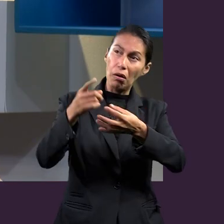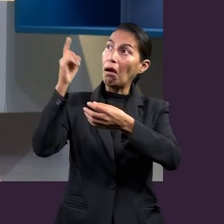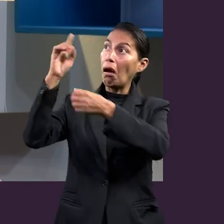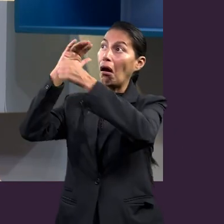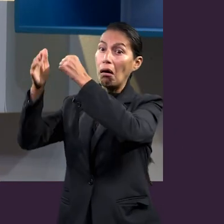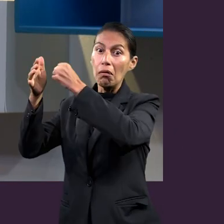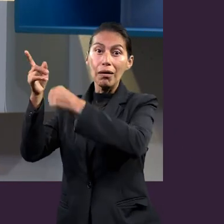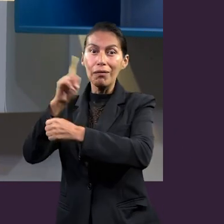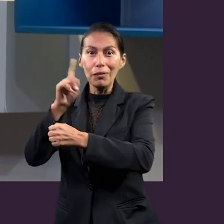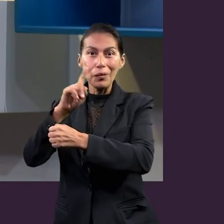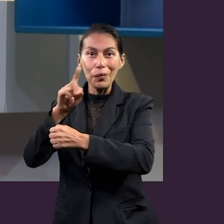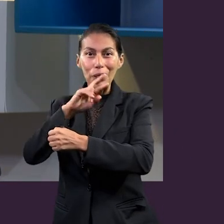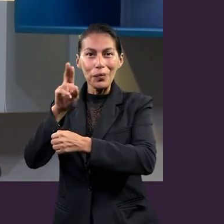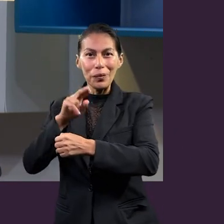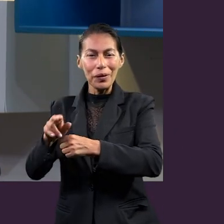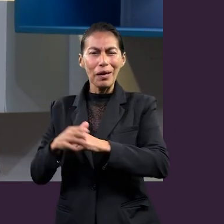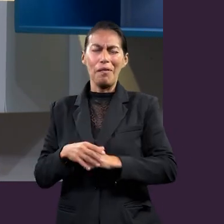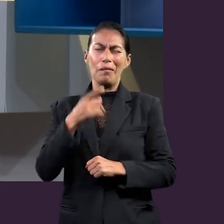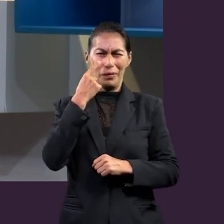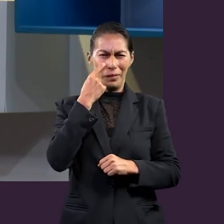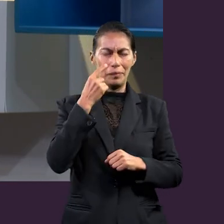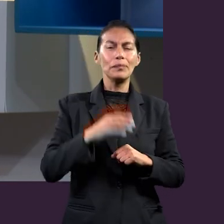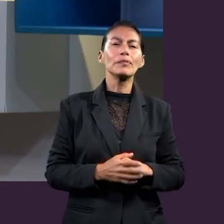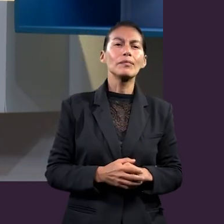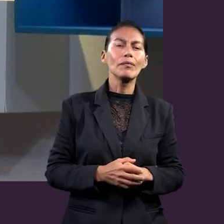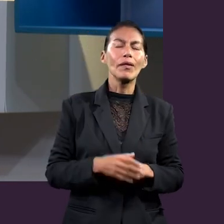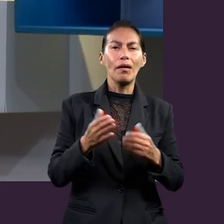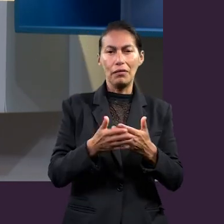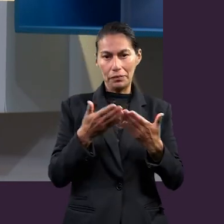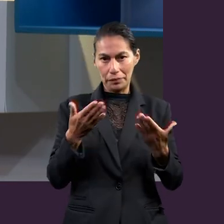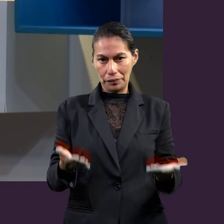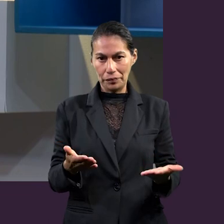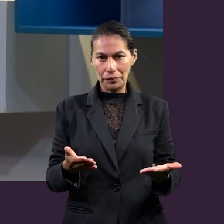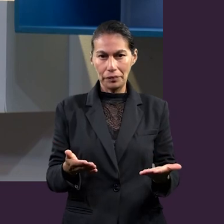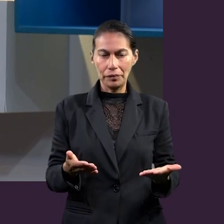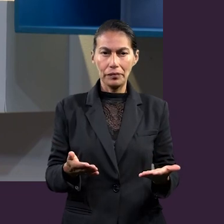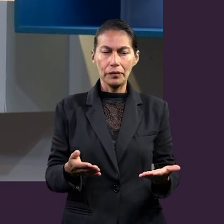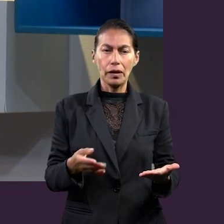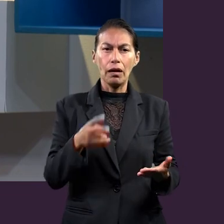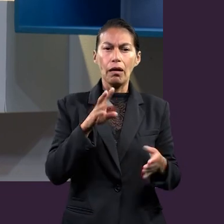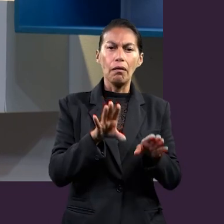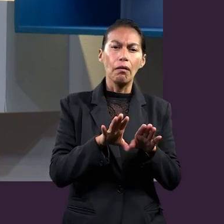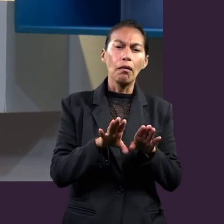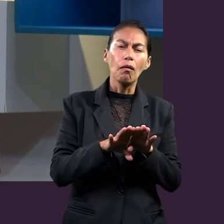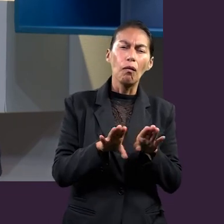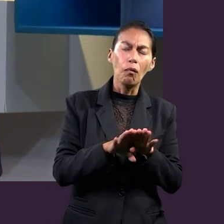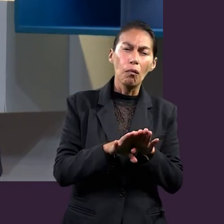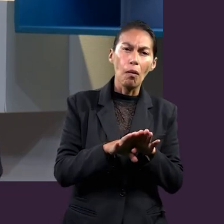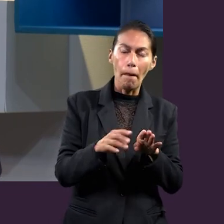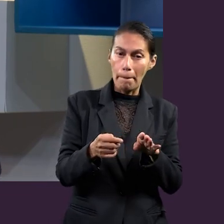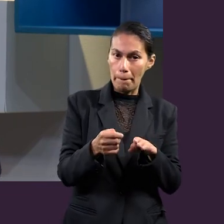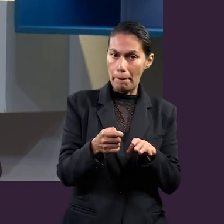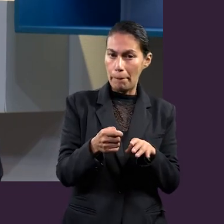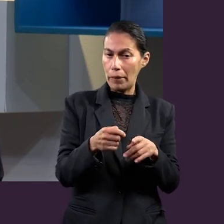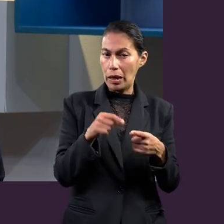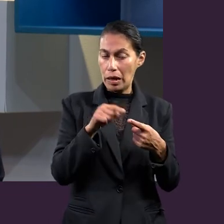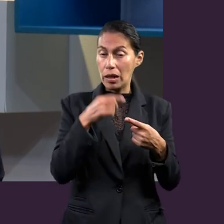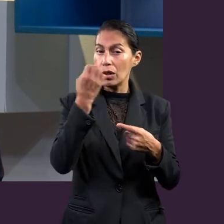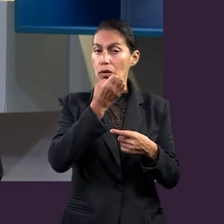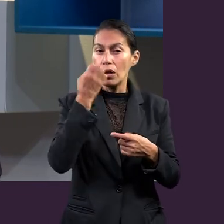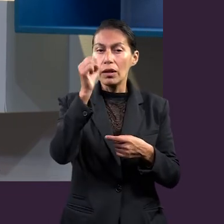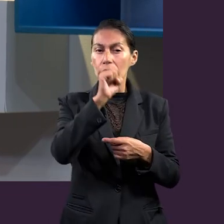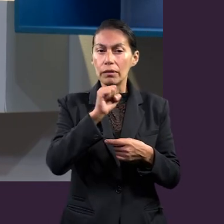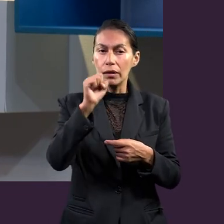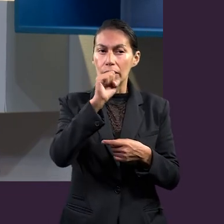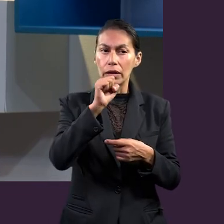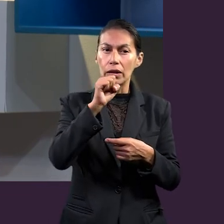Así que, tomando eso en cuenta, vamos a entrar en materia donde la primera cuestión que